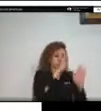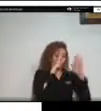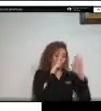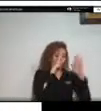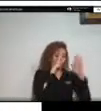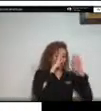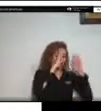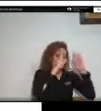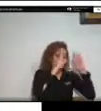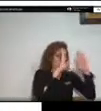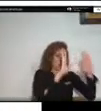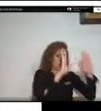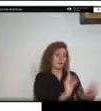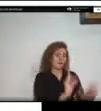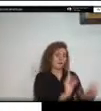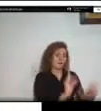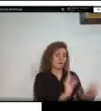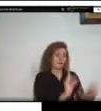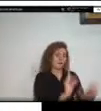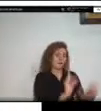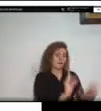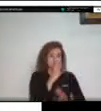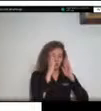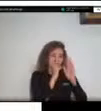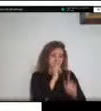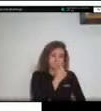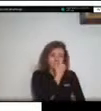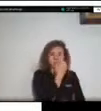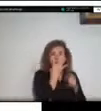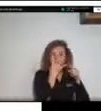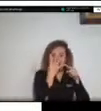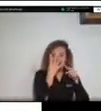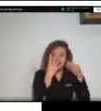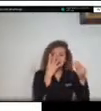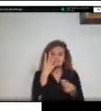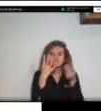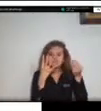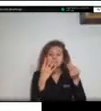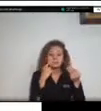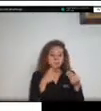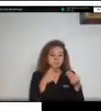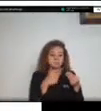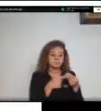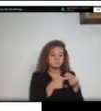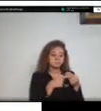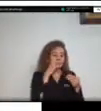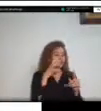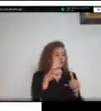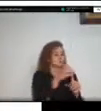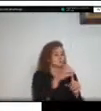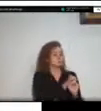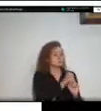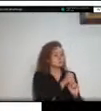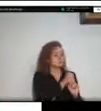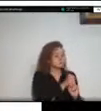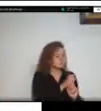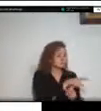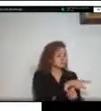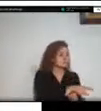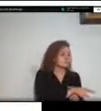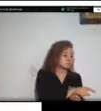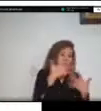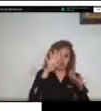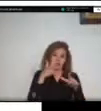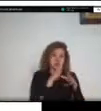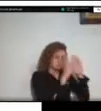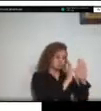primaria pues lo que hacemos es una identificación inicial de los impactos pues vamos tomamos